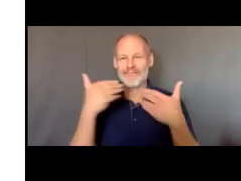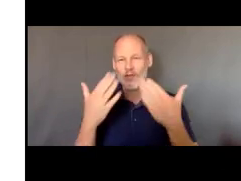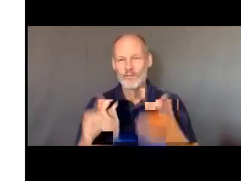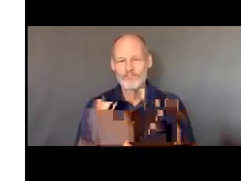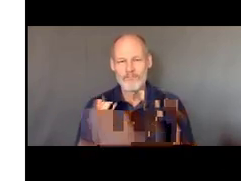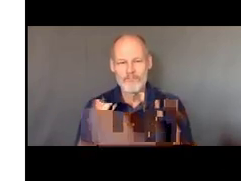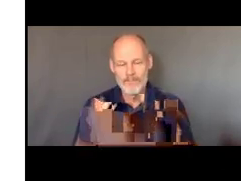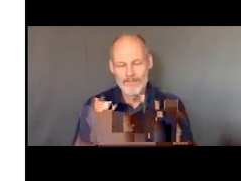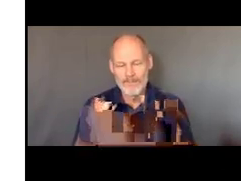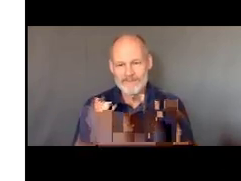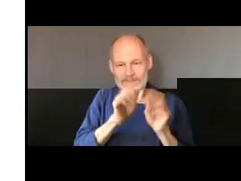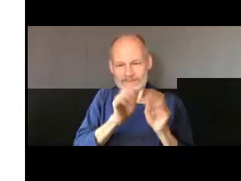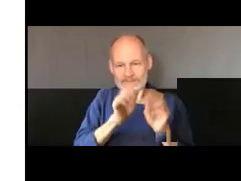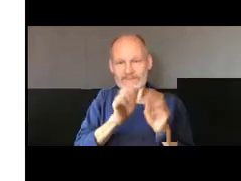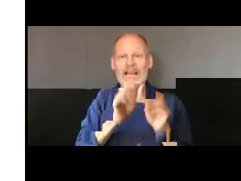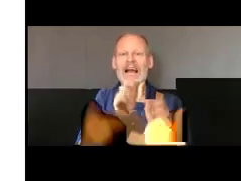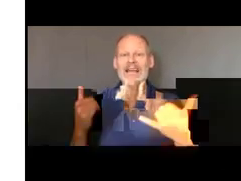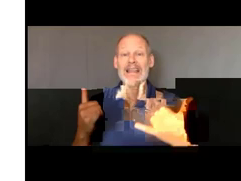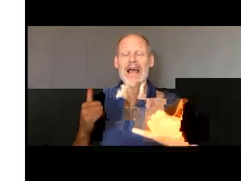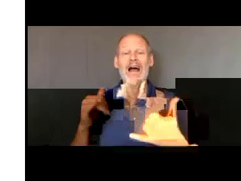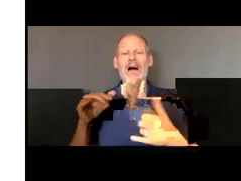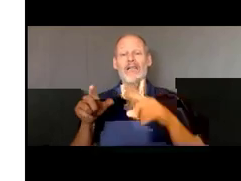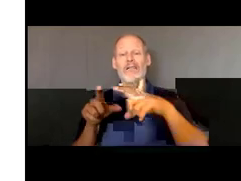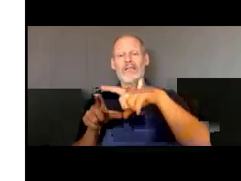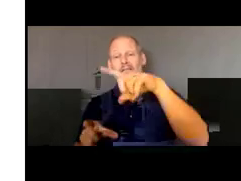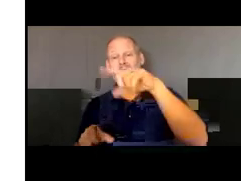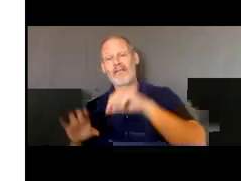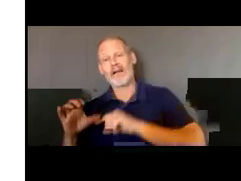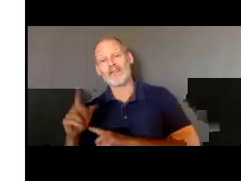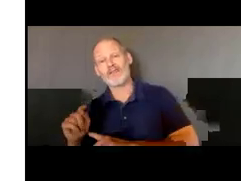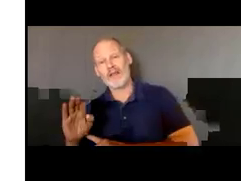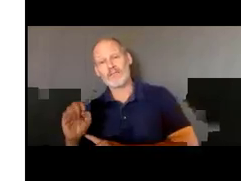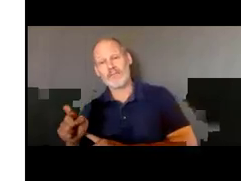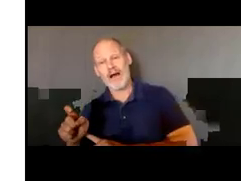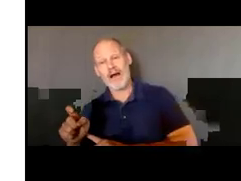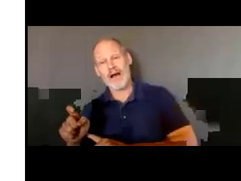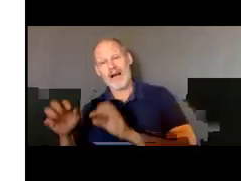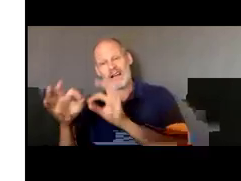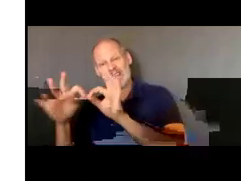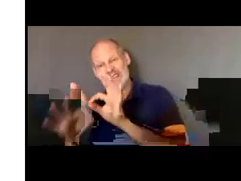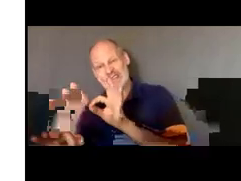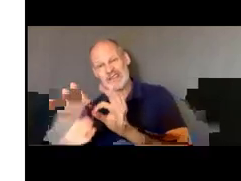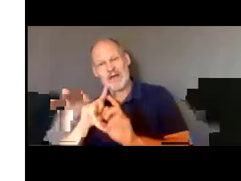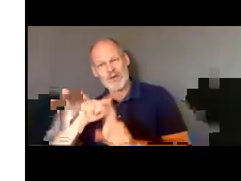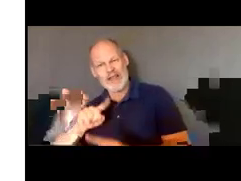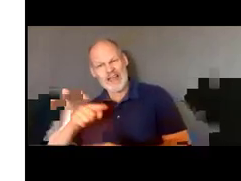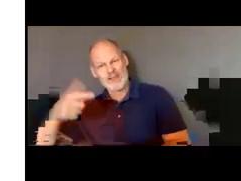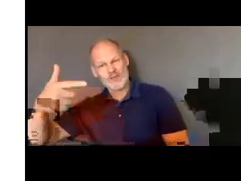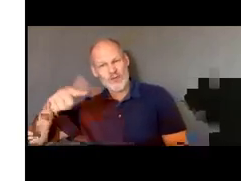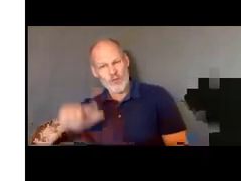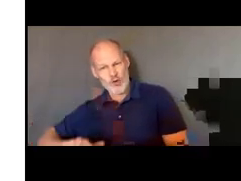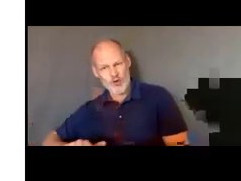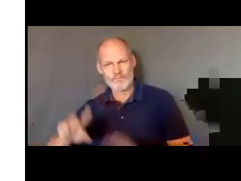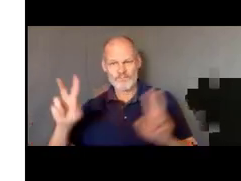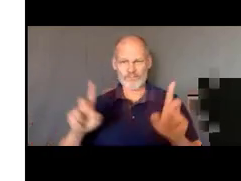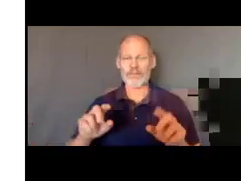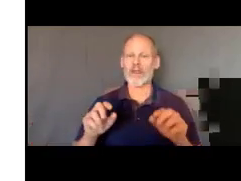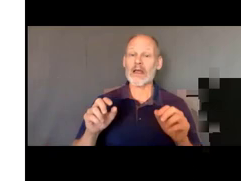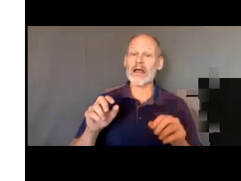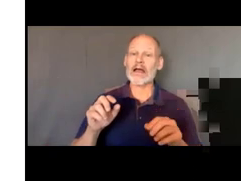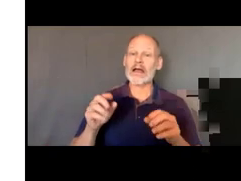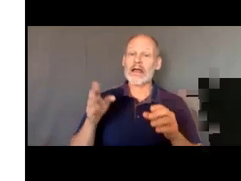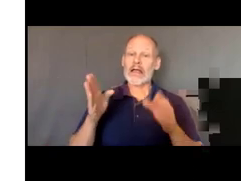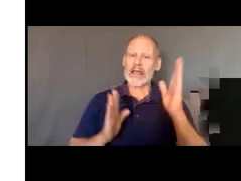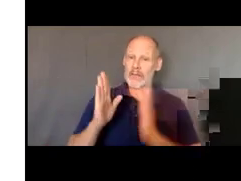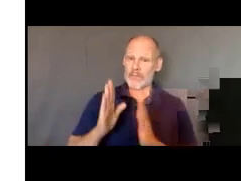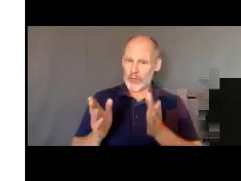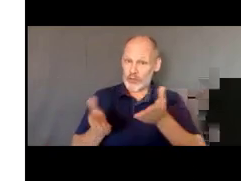bien entonces voy a leer las preguntas en orden de aparición si los servicios en personas se pueden